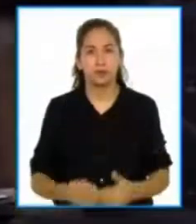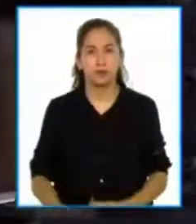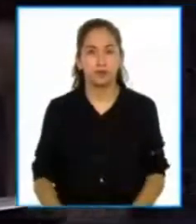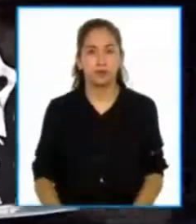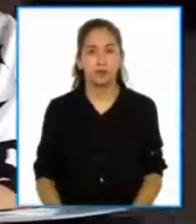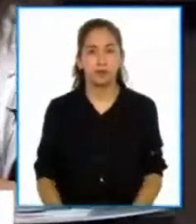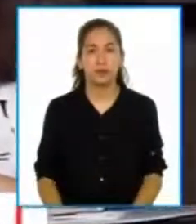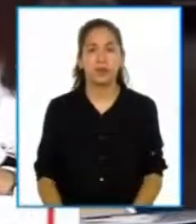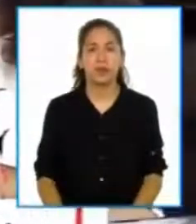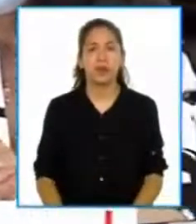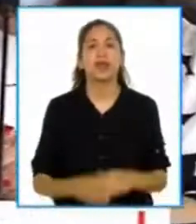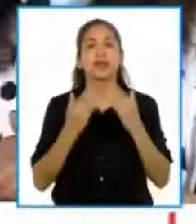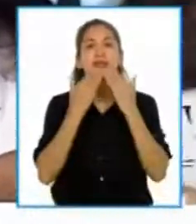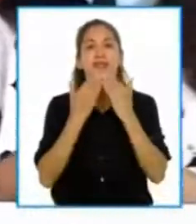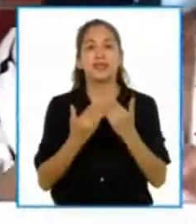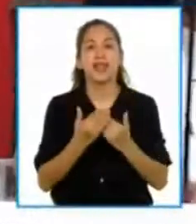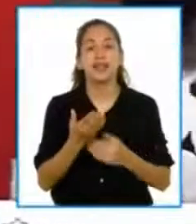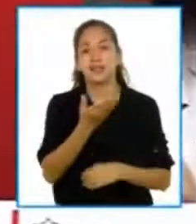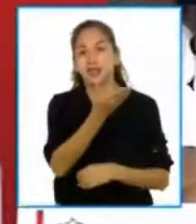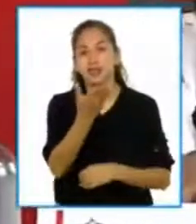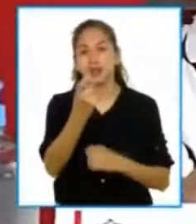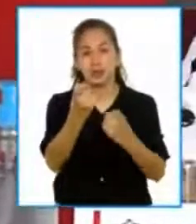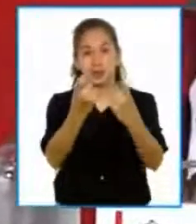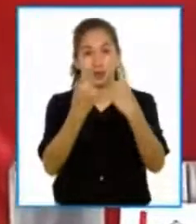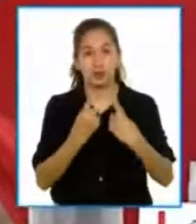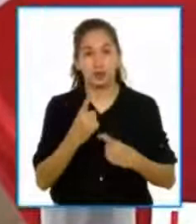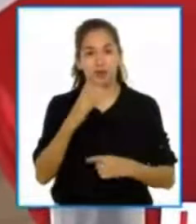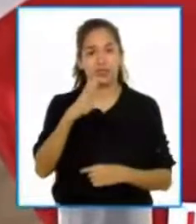Muchas gracias por la pregunta, César.